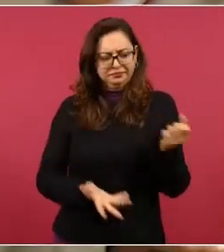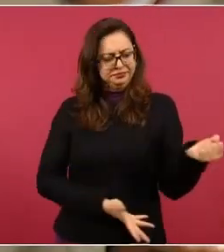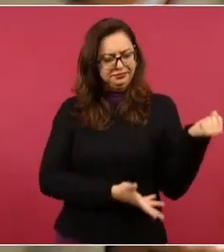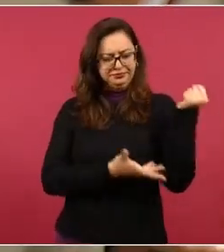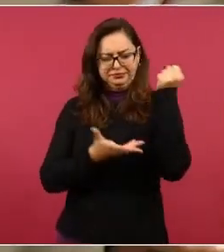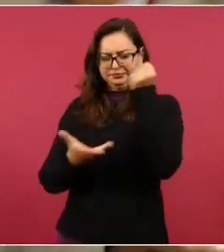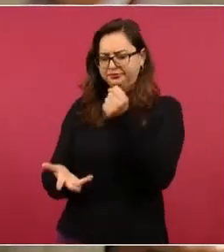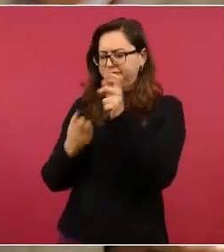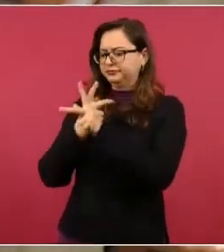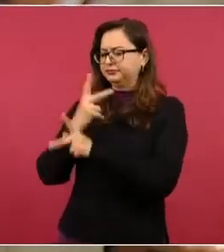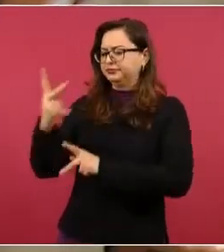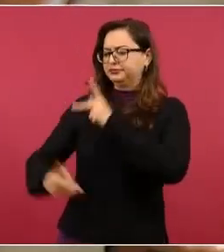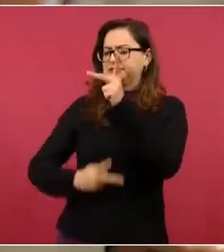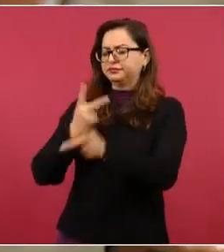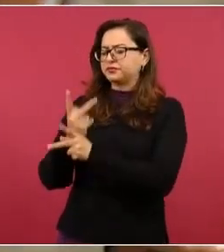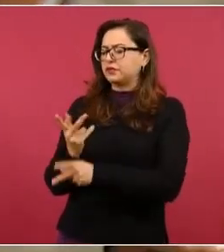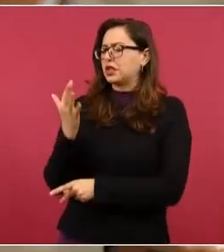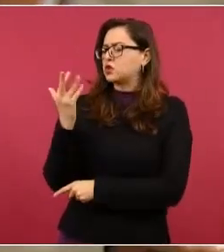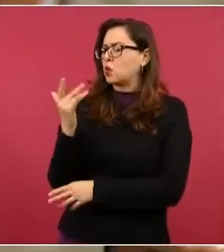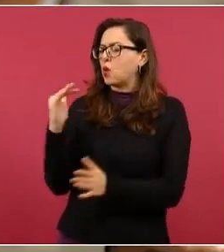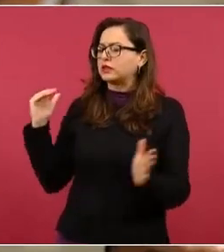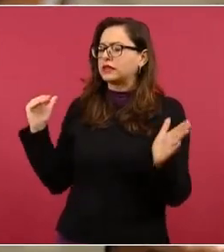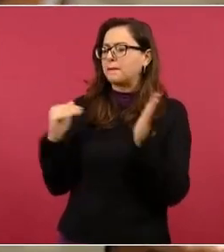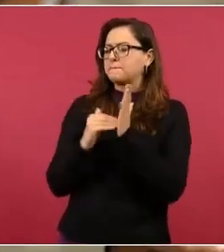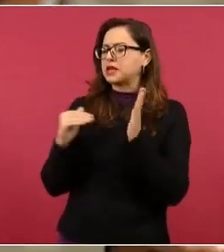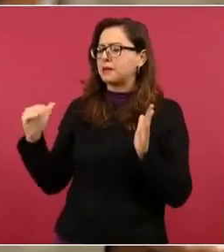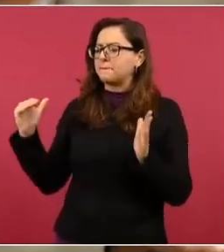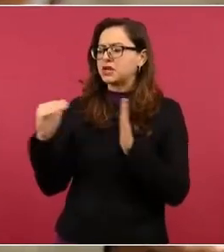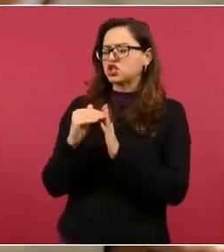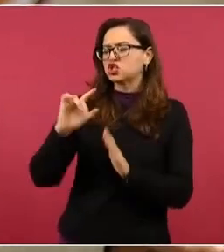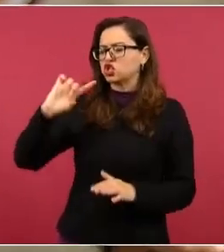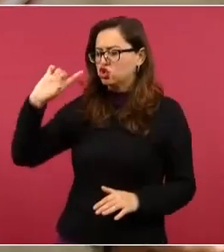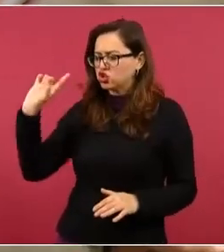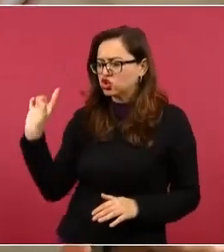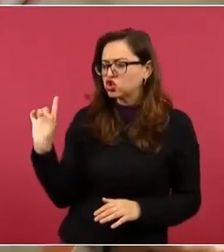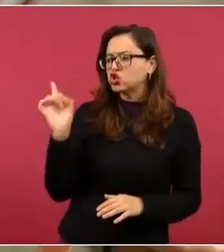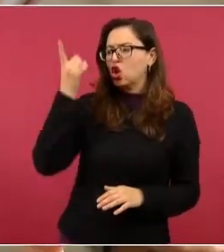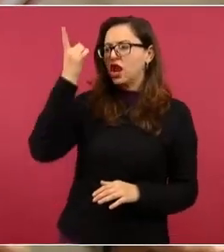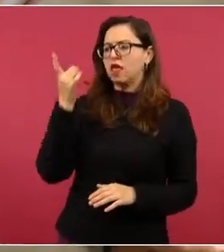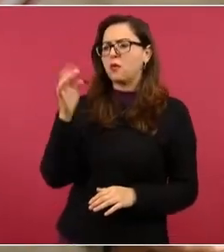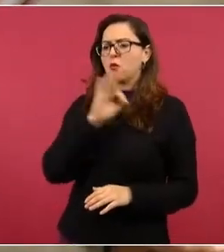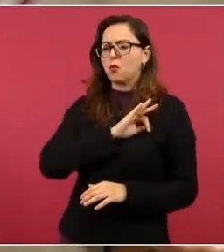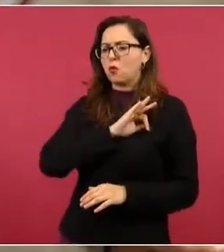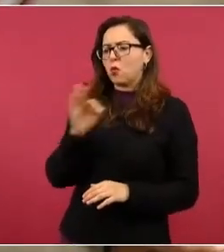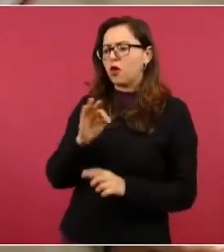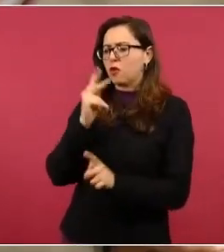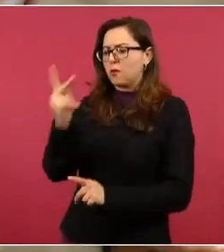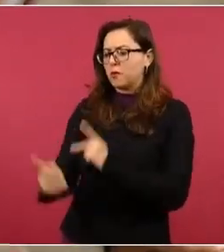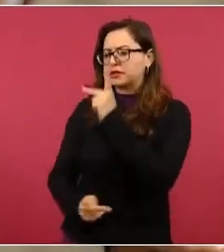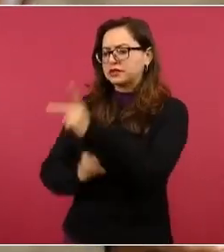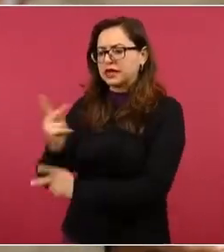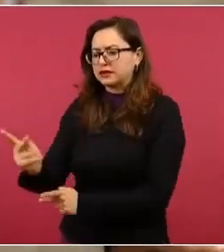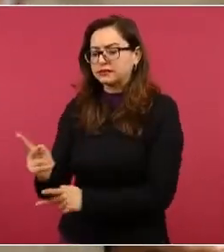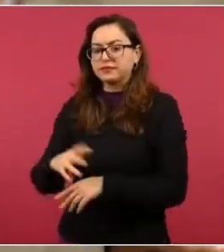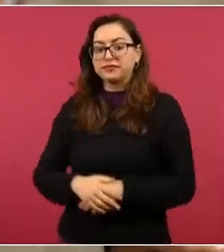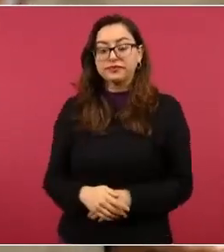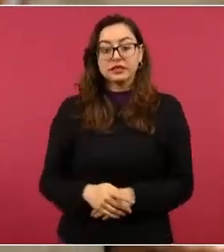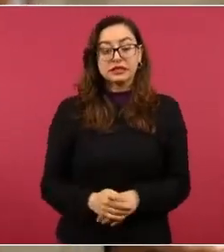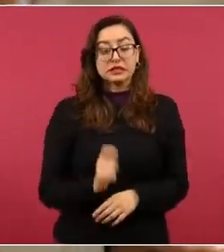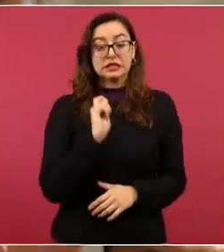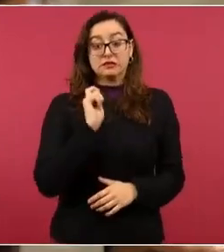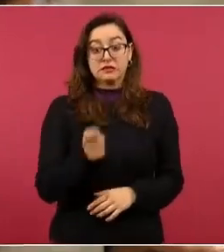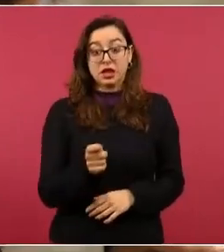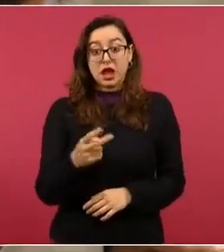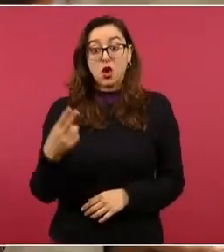crédito por 50 mil millones de dólares. Esto no quiere decir que México lo use,